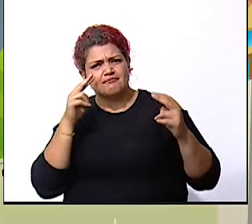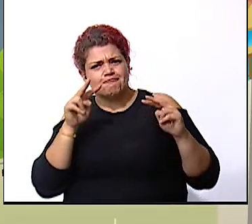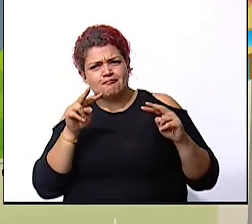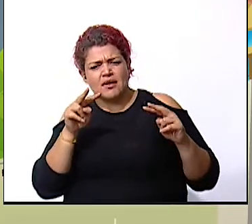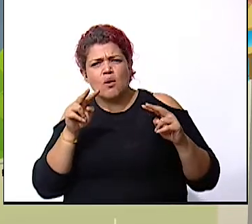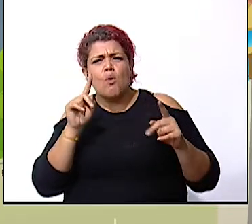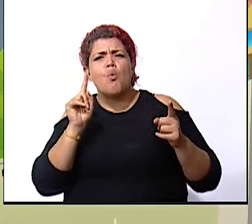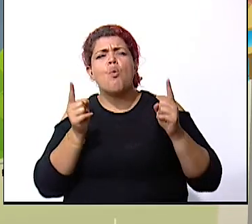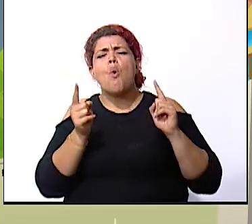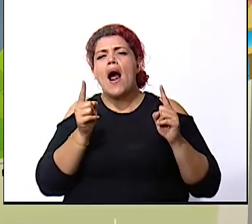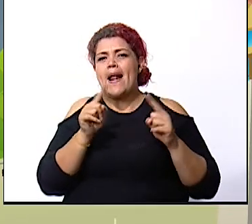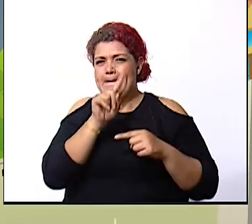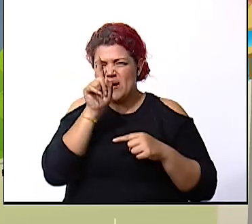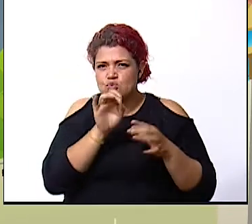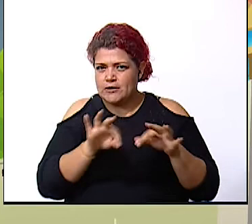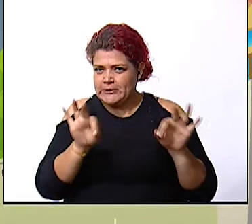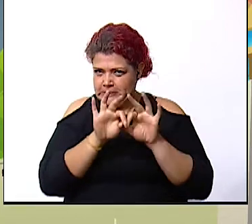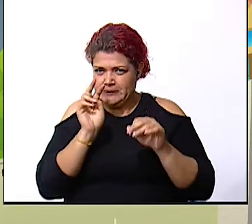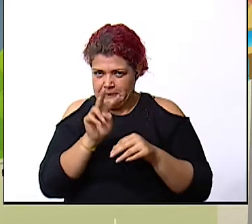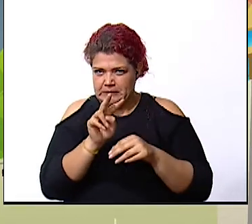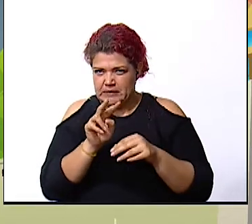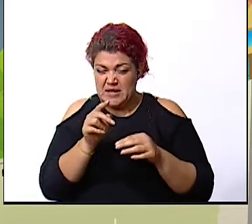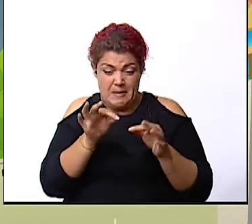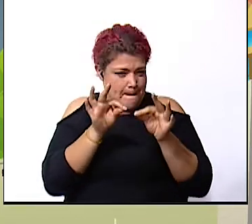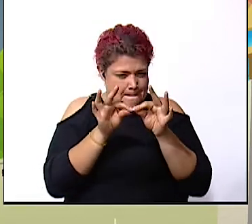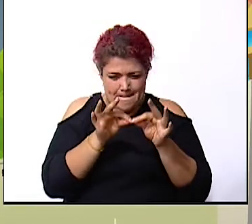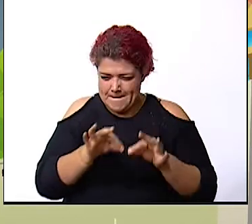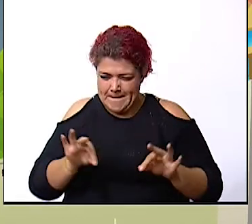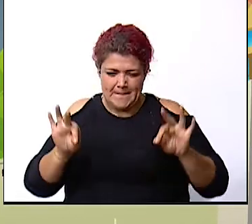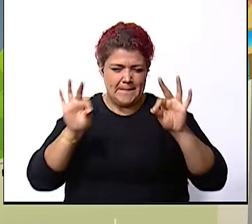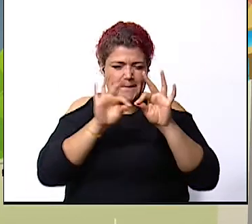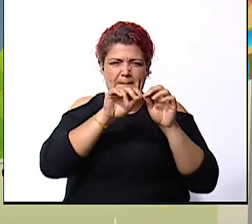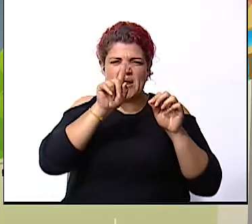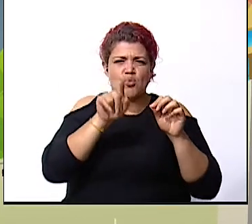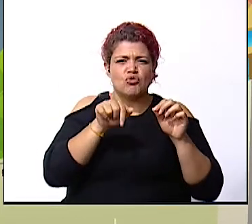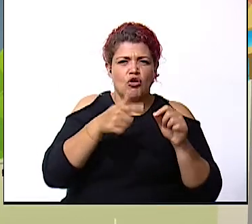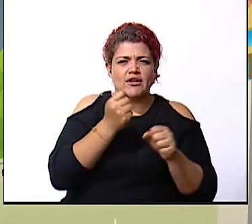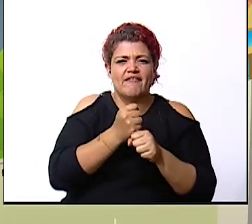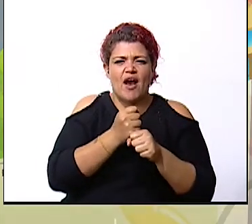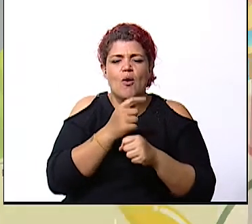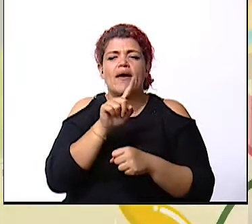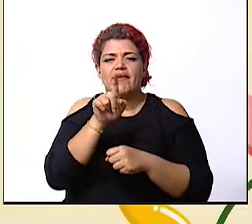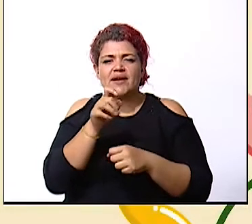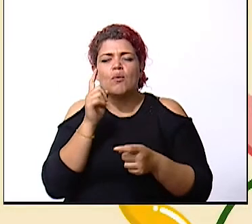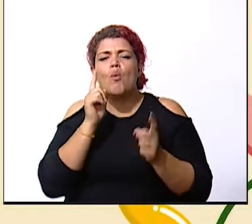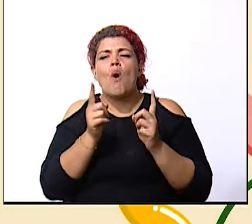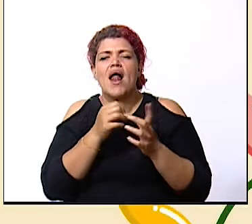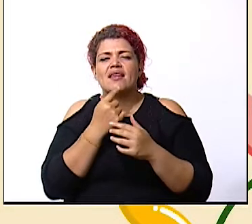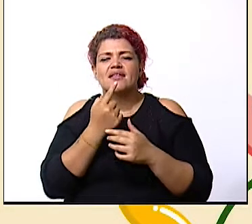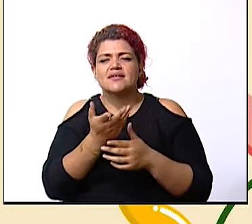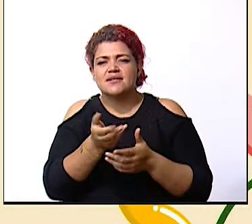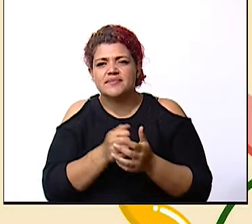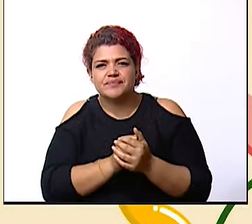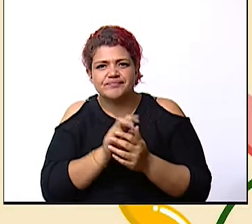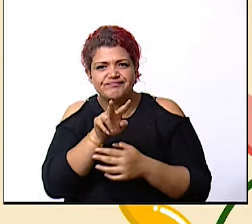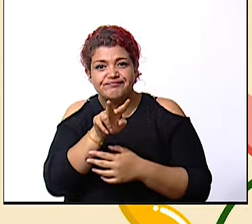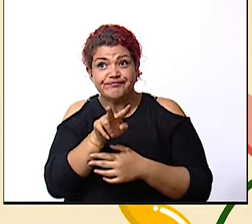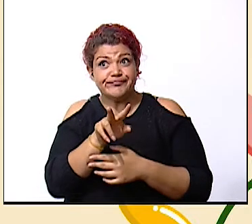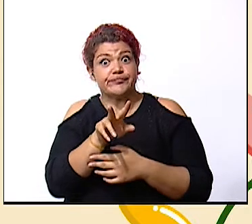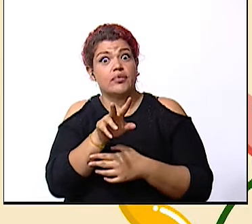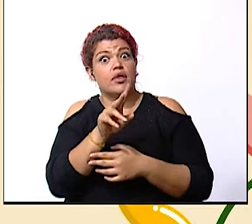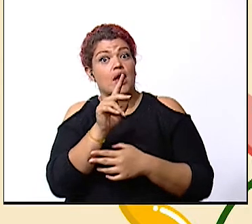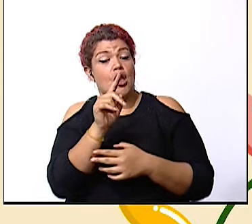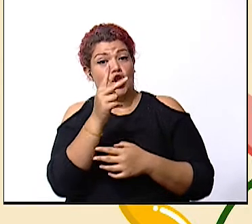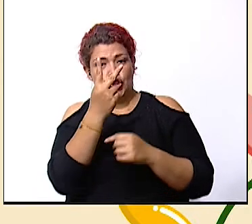nuestra pregunta generadora la pregunta principal con el que vamos a trabajar vamos a ver qué dice dice son